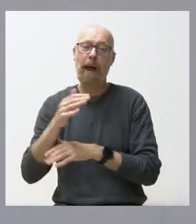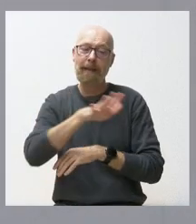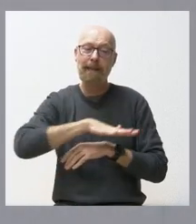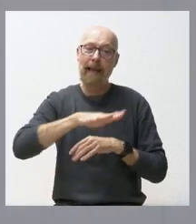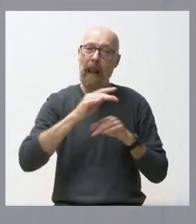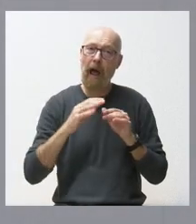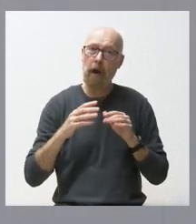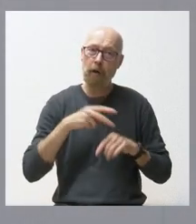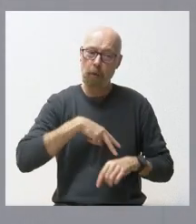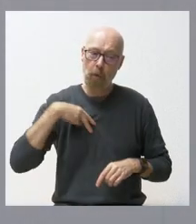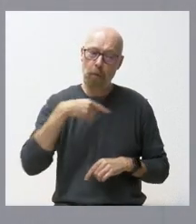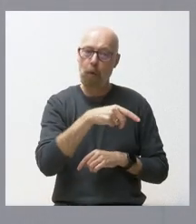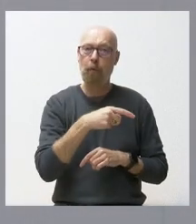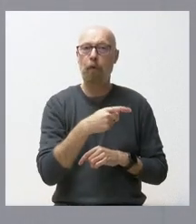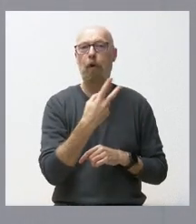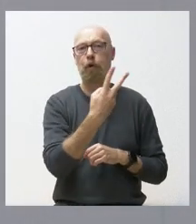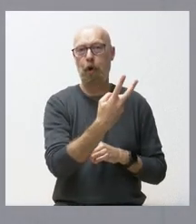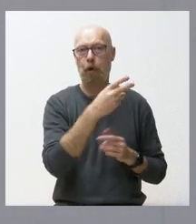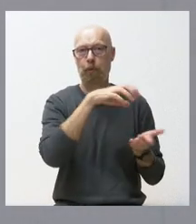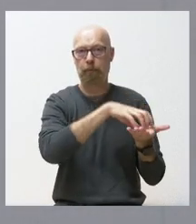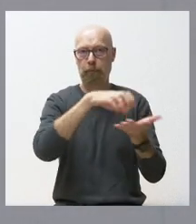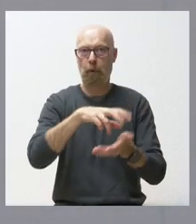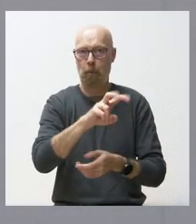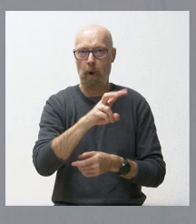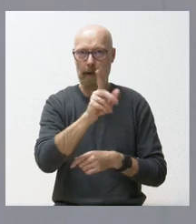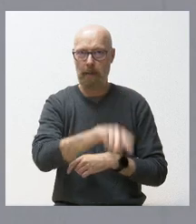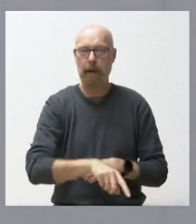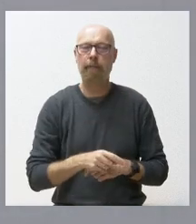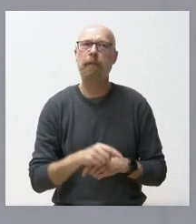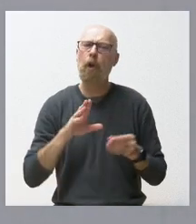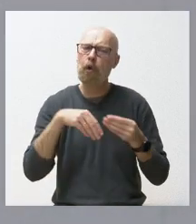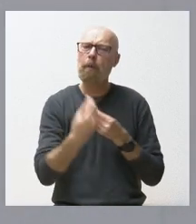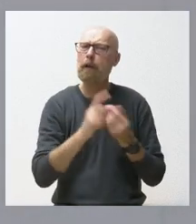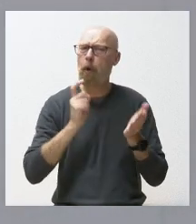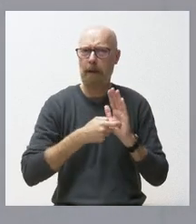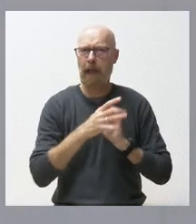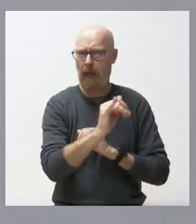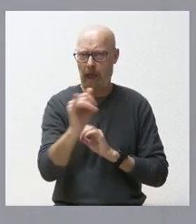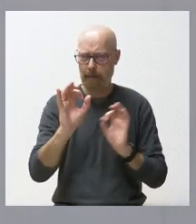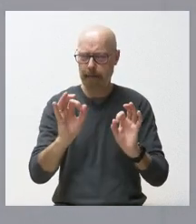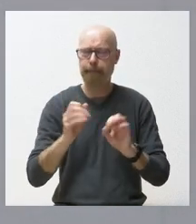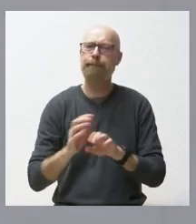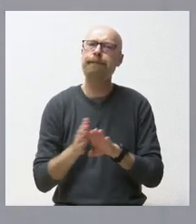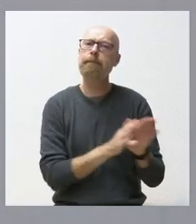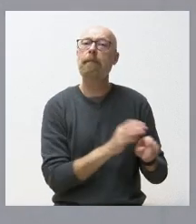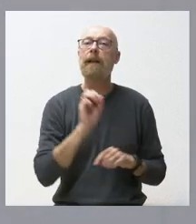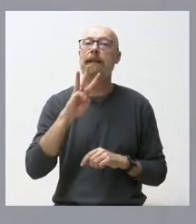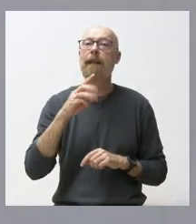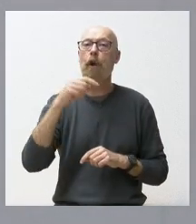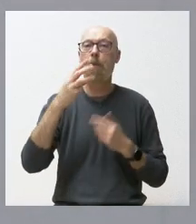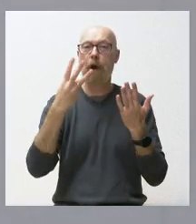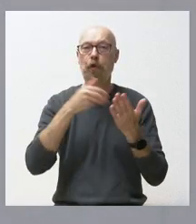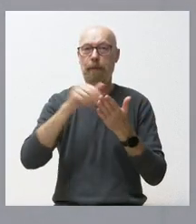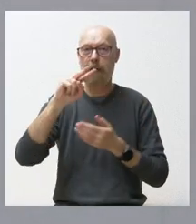a crear en otras dos nuevas. Tienen ustedes toda la documentación sobre esta actuación. Asimismo, 13,8 millones de euros para la